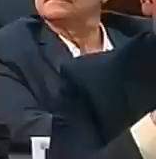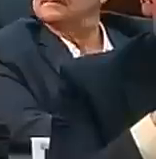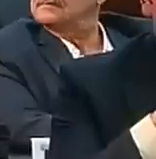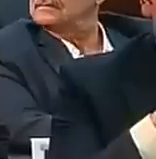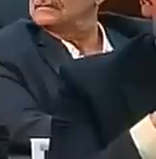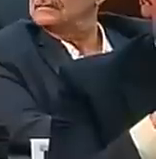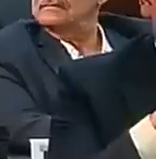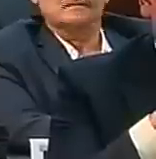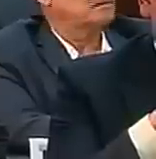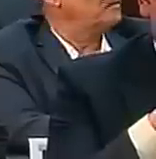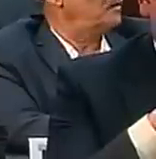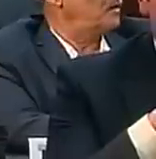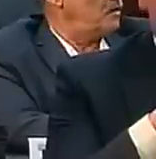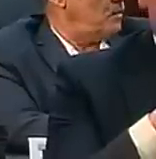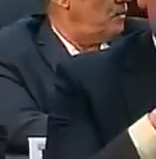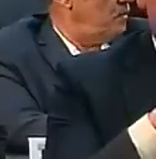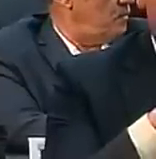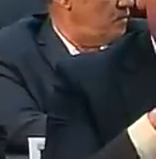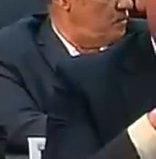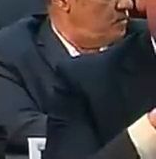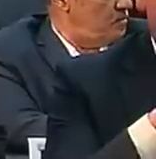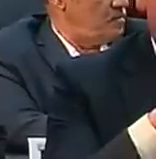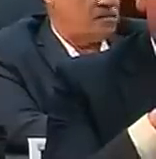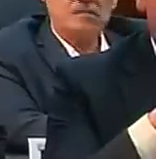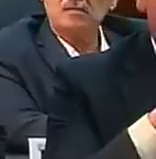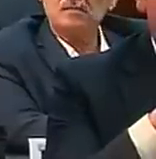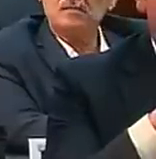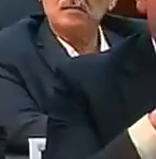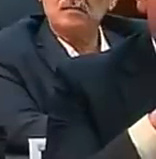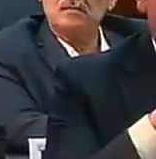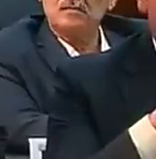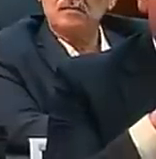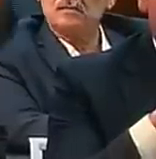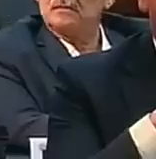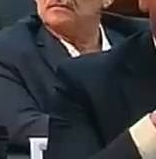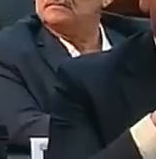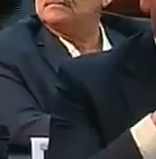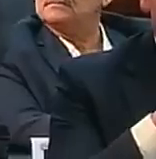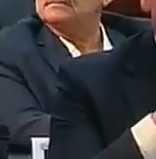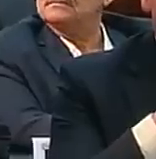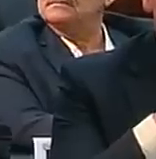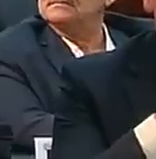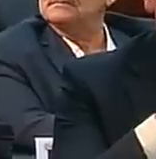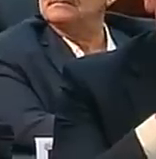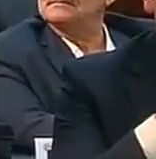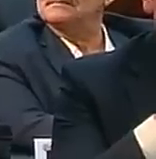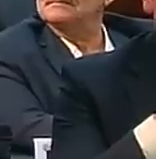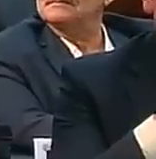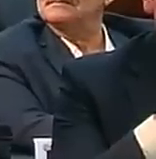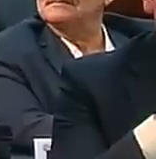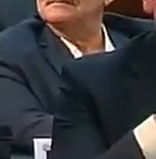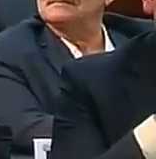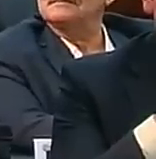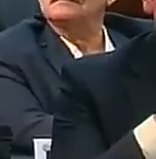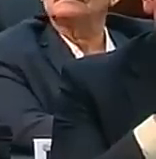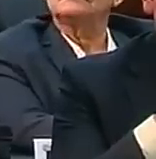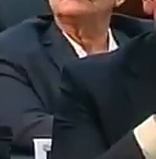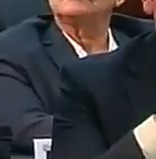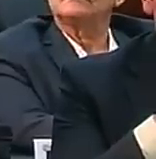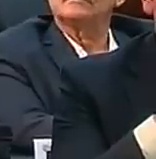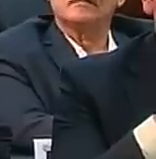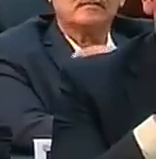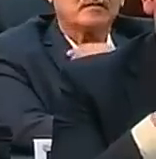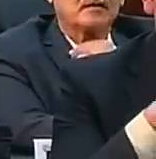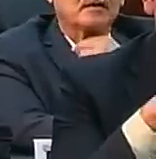San Cristóbal con la frontera. En ese momento se comisionó la Comisión de